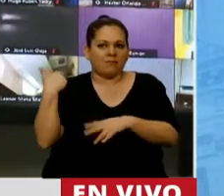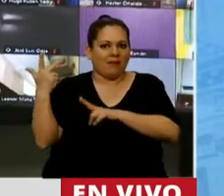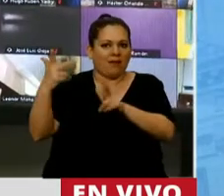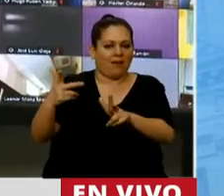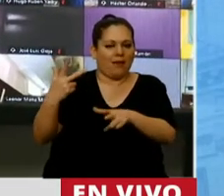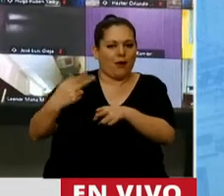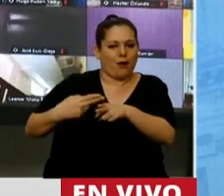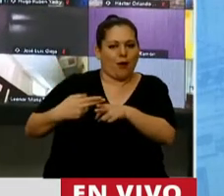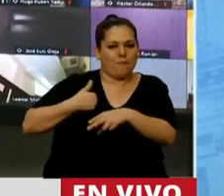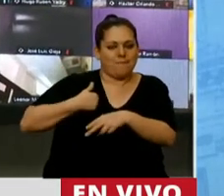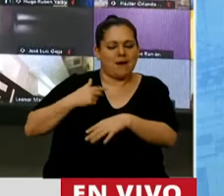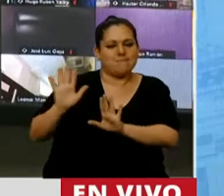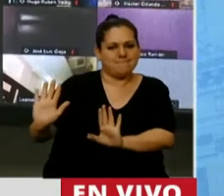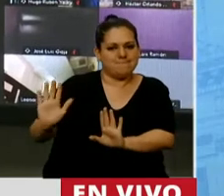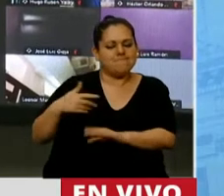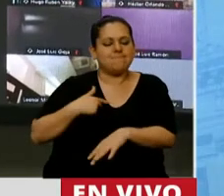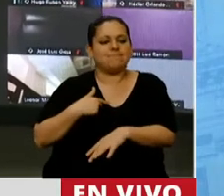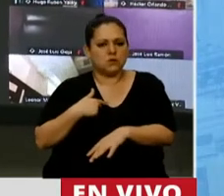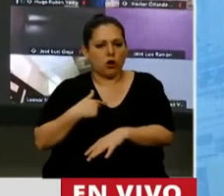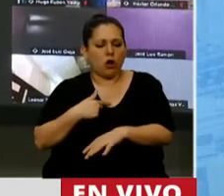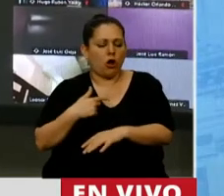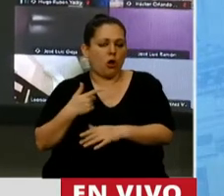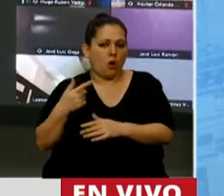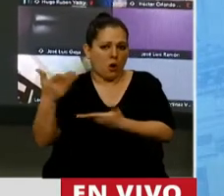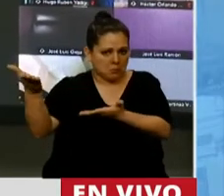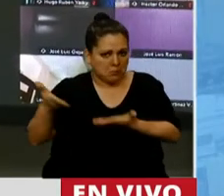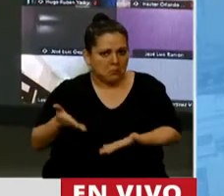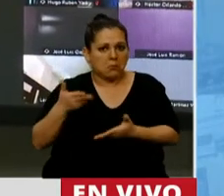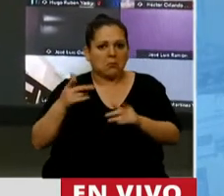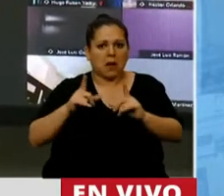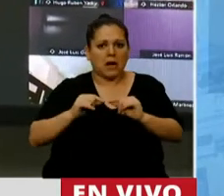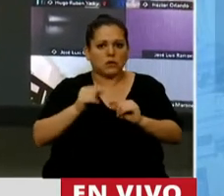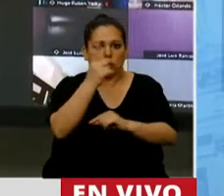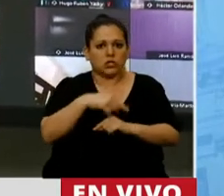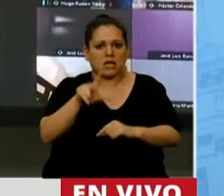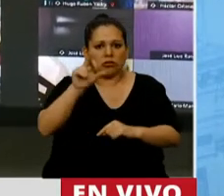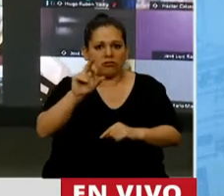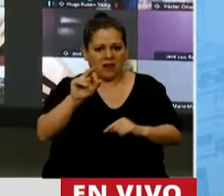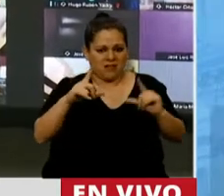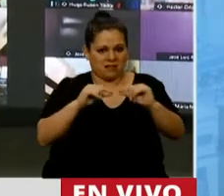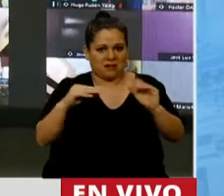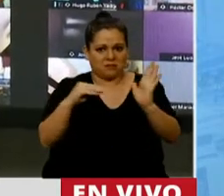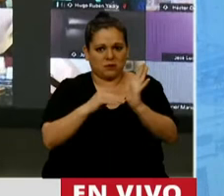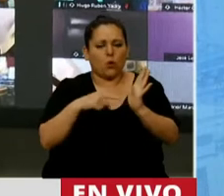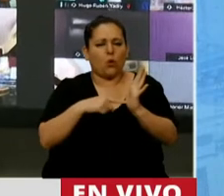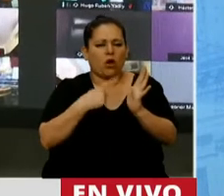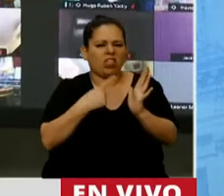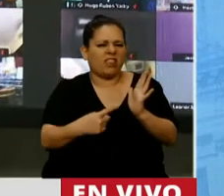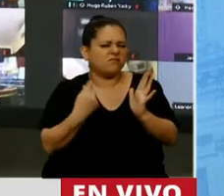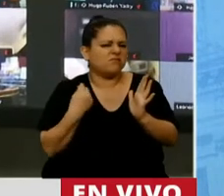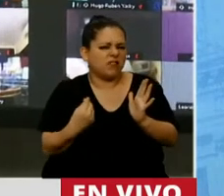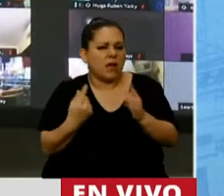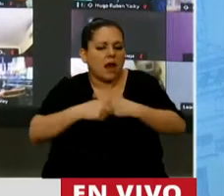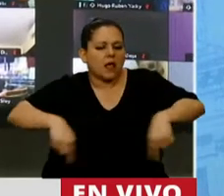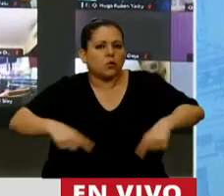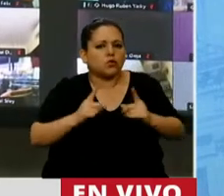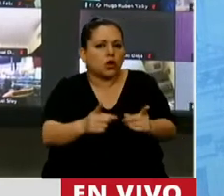anteriormente, invito a que podamos acompañar el artículo 130 del presupuesto que es el que especifica claramente los